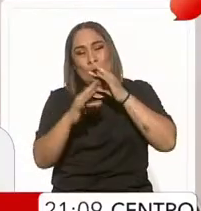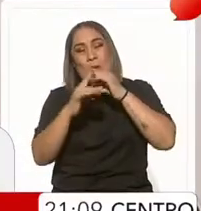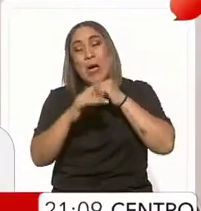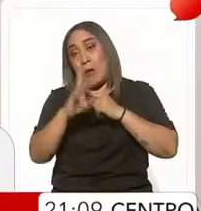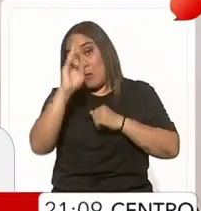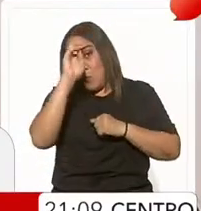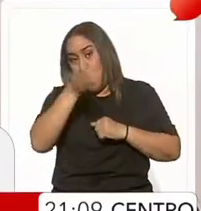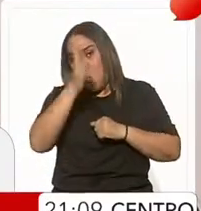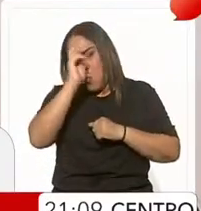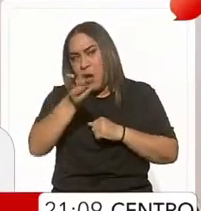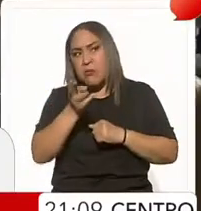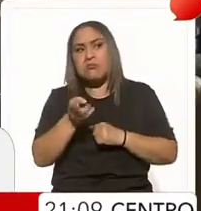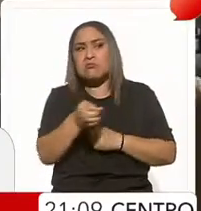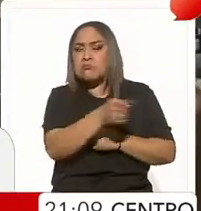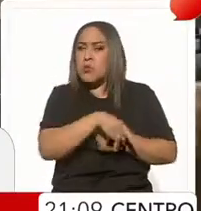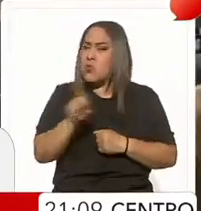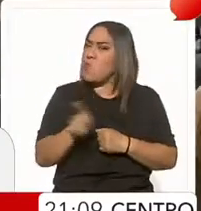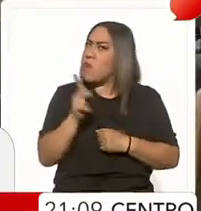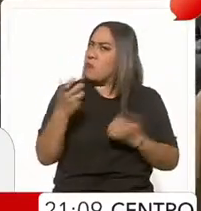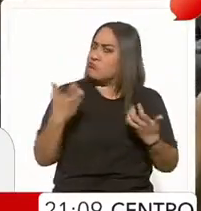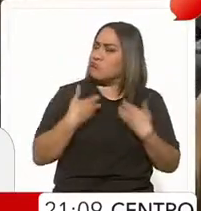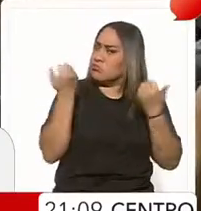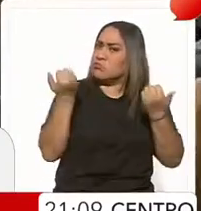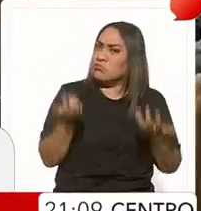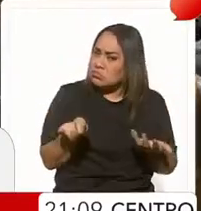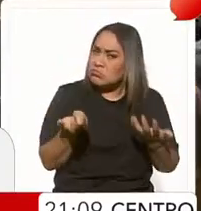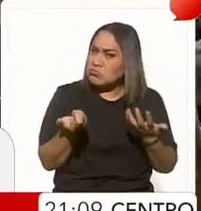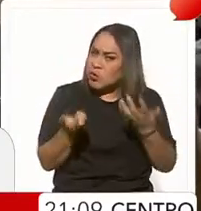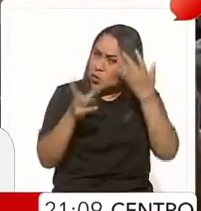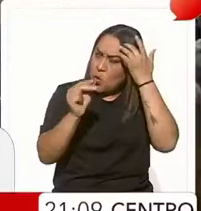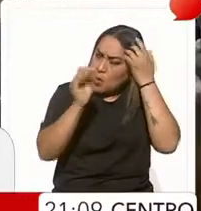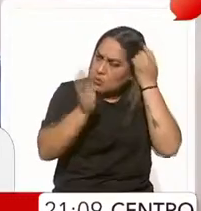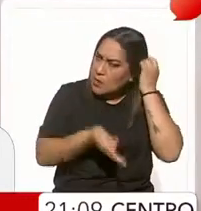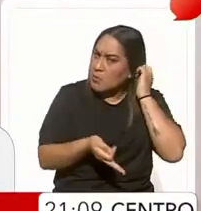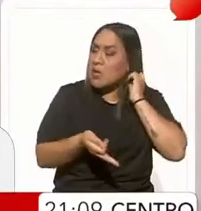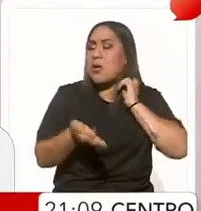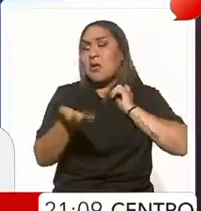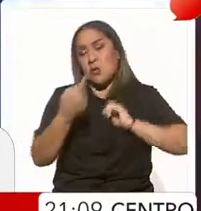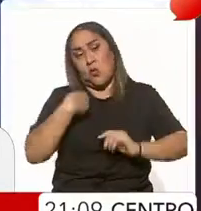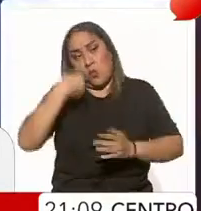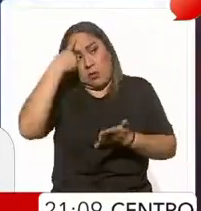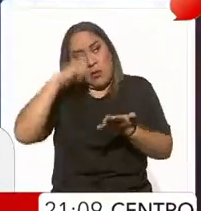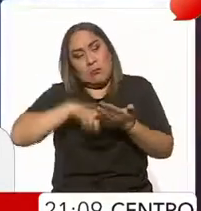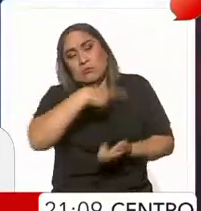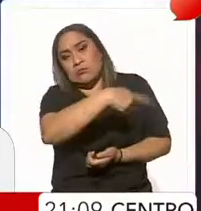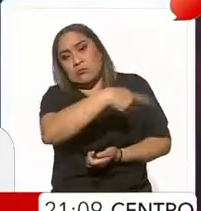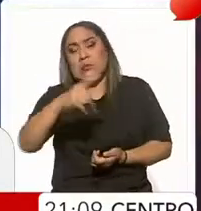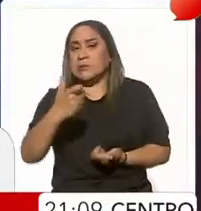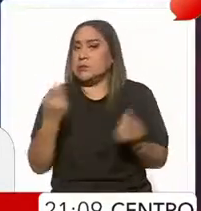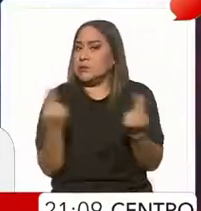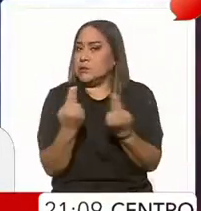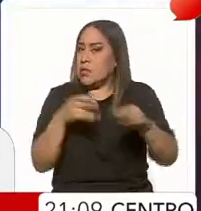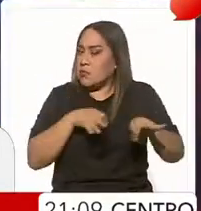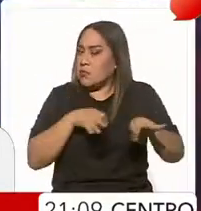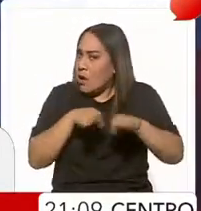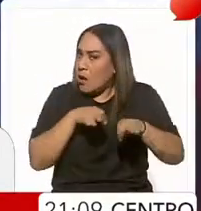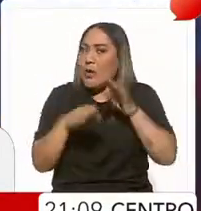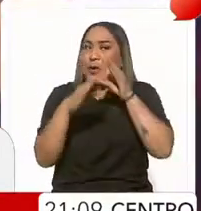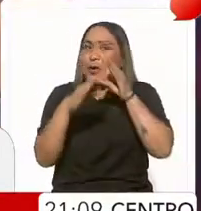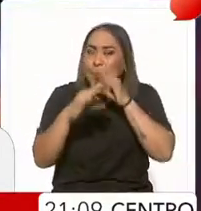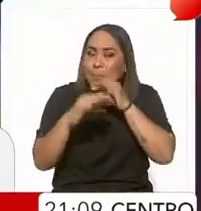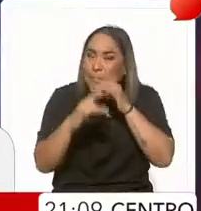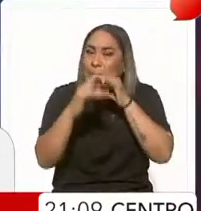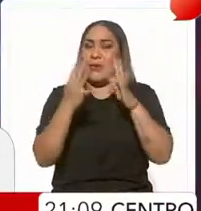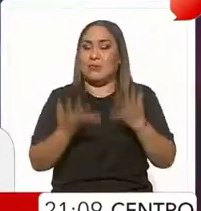se opusieron. Yo creo que porque de eso viven y también porque es